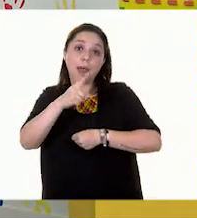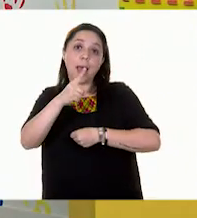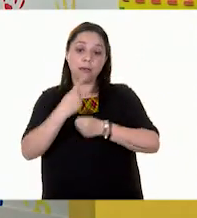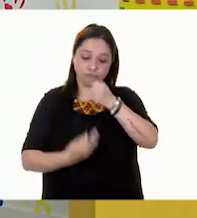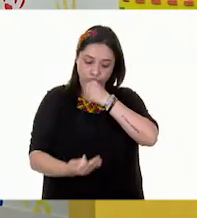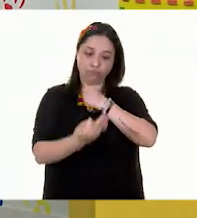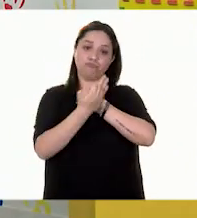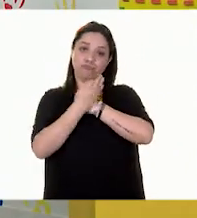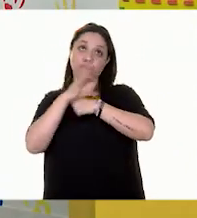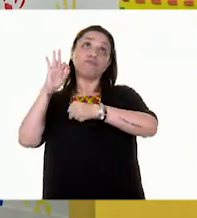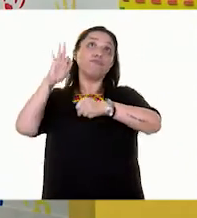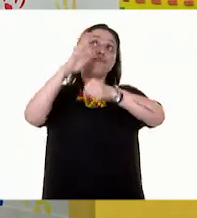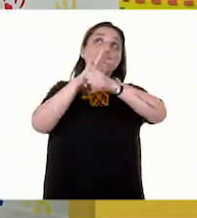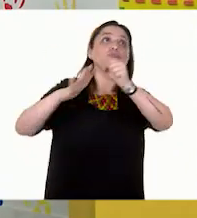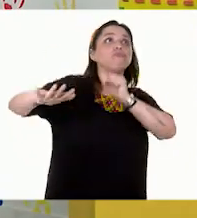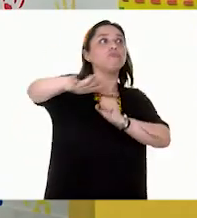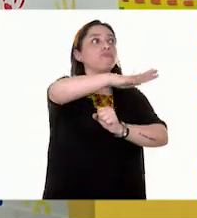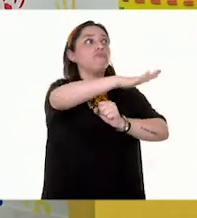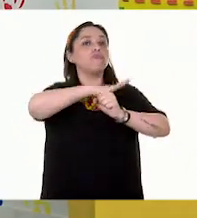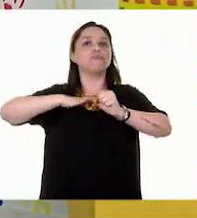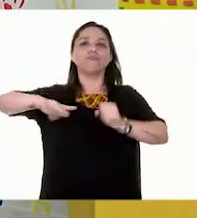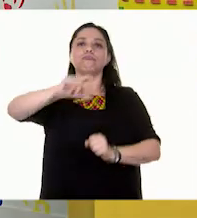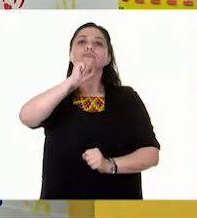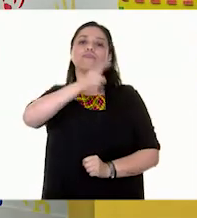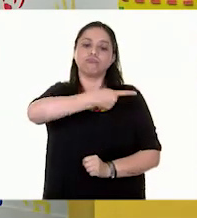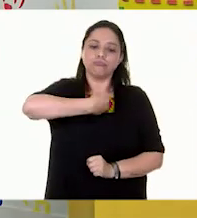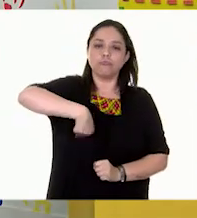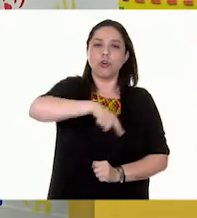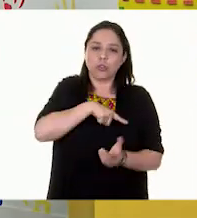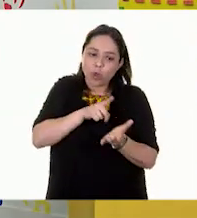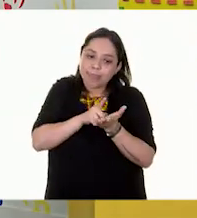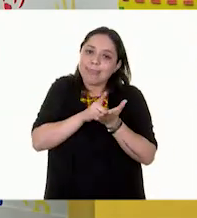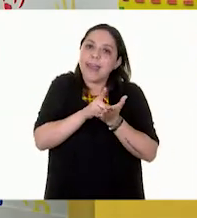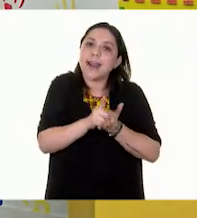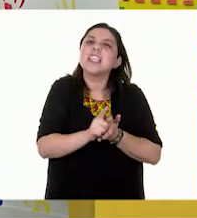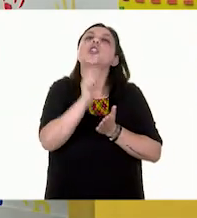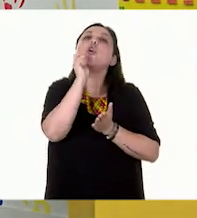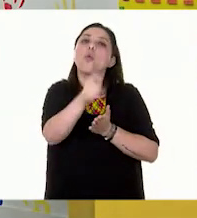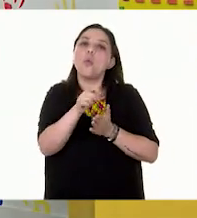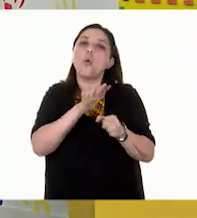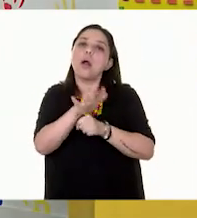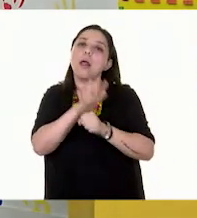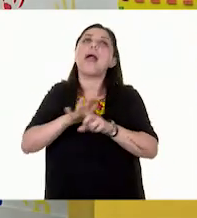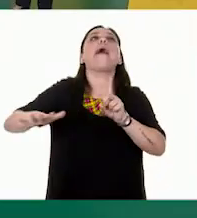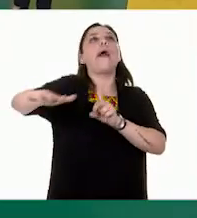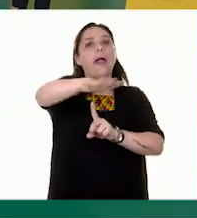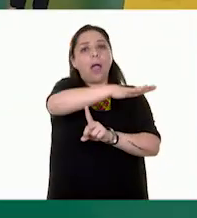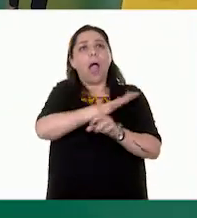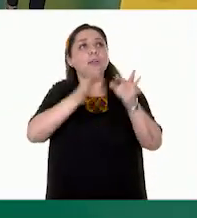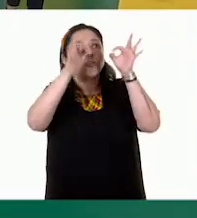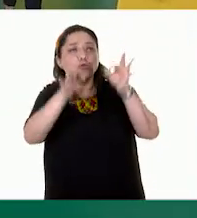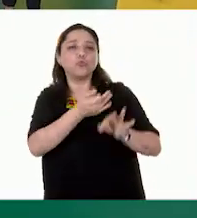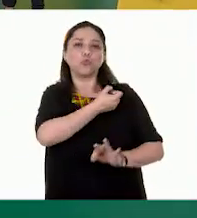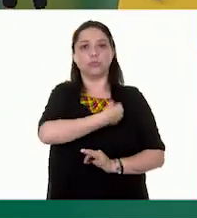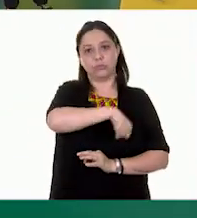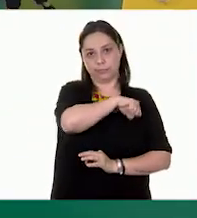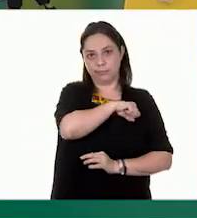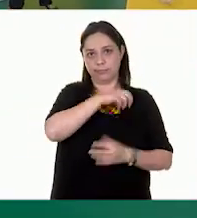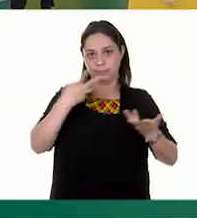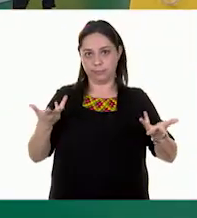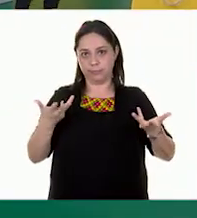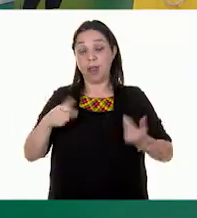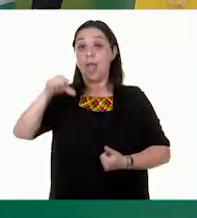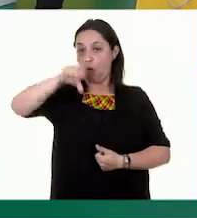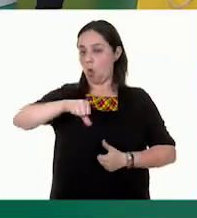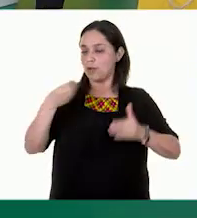ambiente y poder disfrutar de nuestro derecho a un ambiente sano. Y por ello, la clase del día